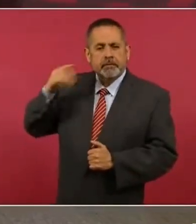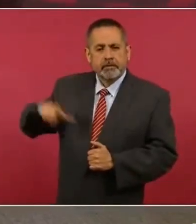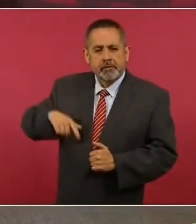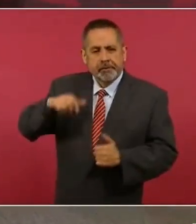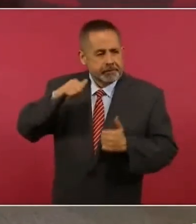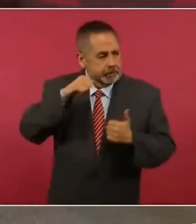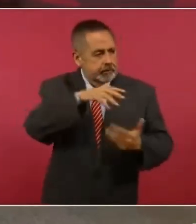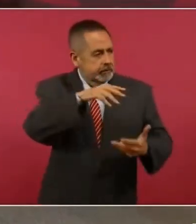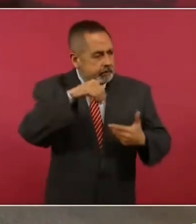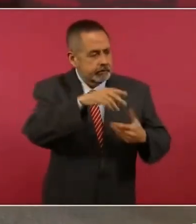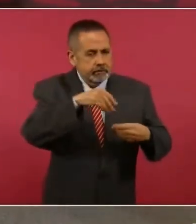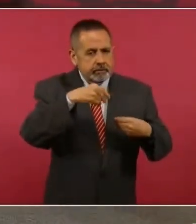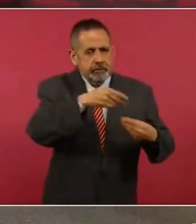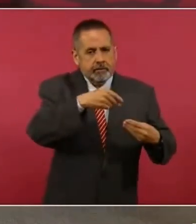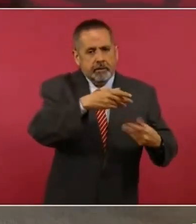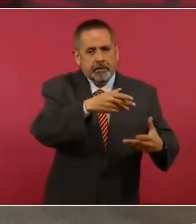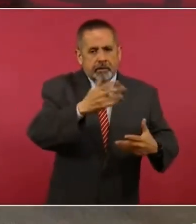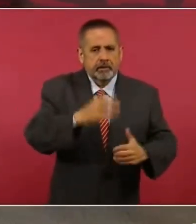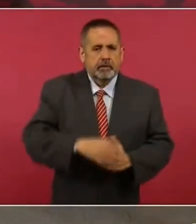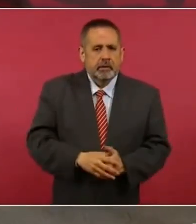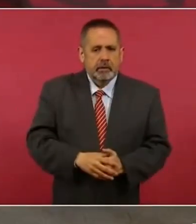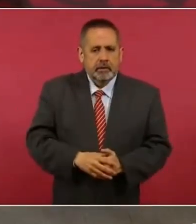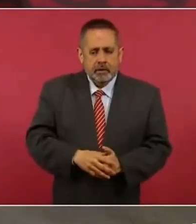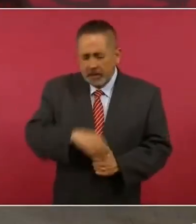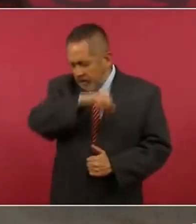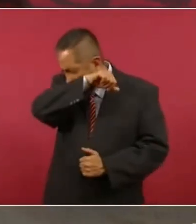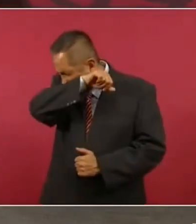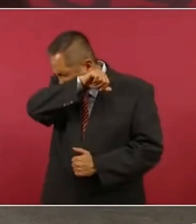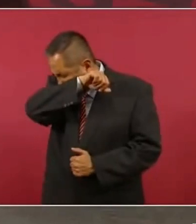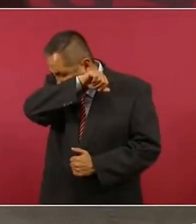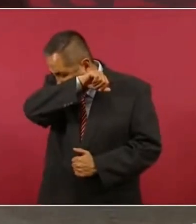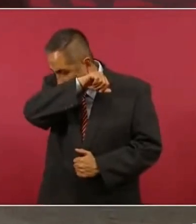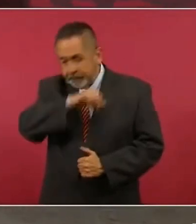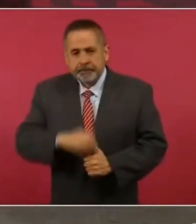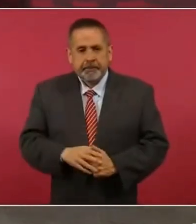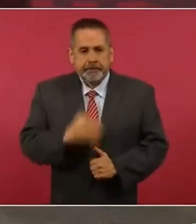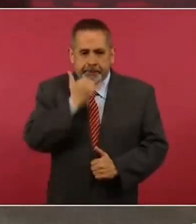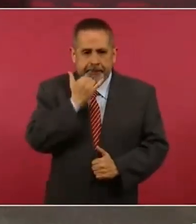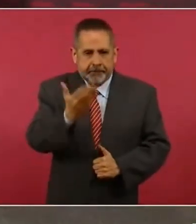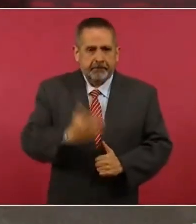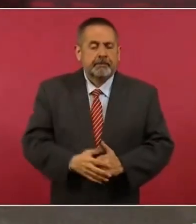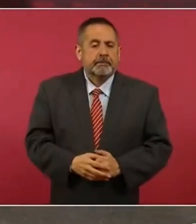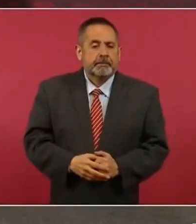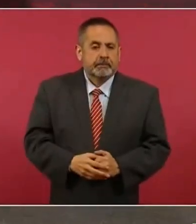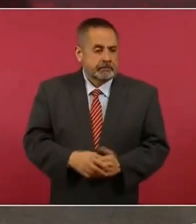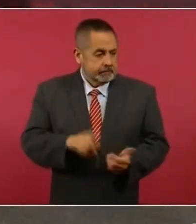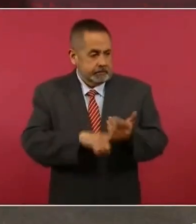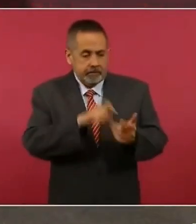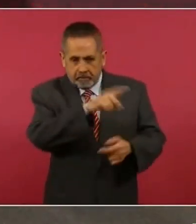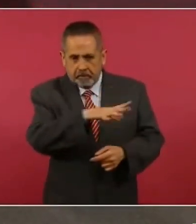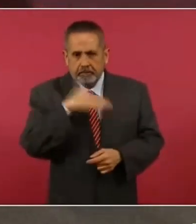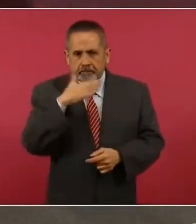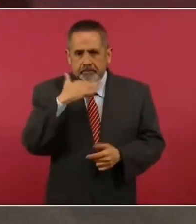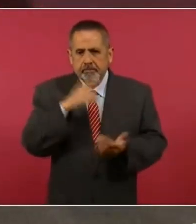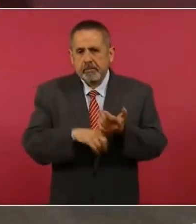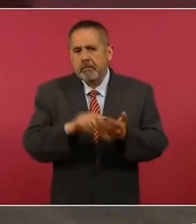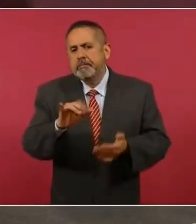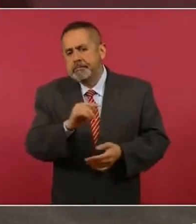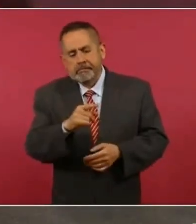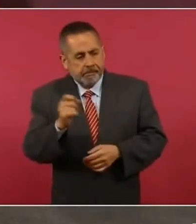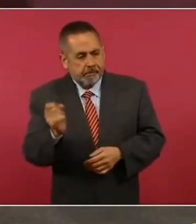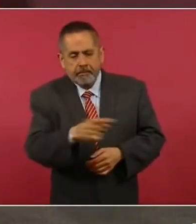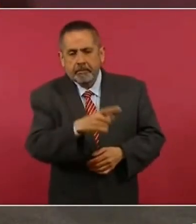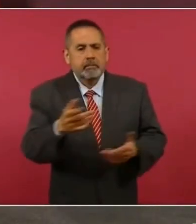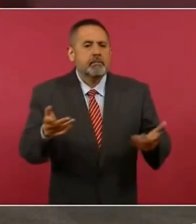no es corrupción, como decía el compañero, que